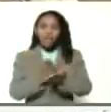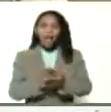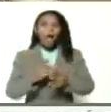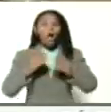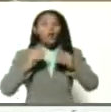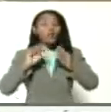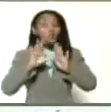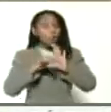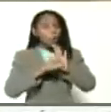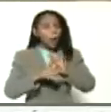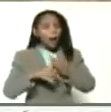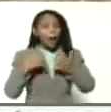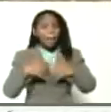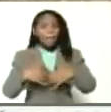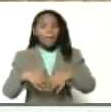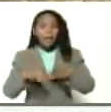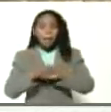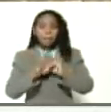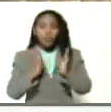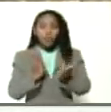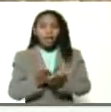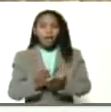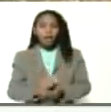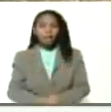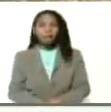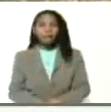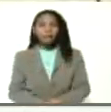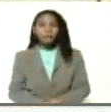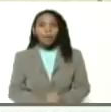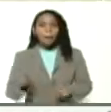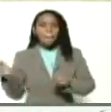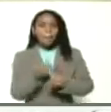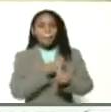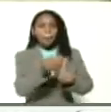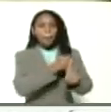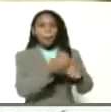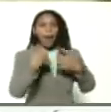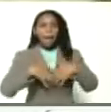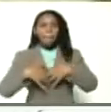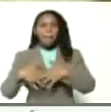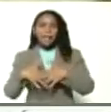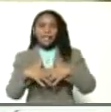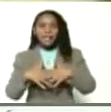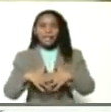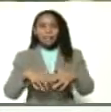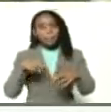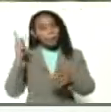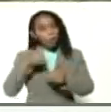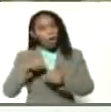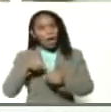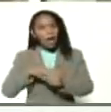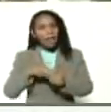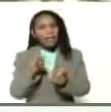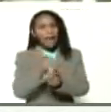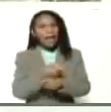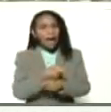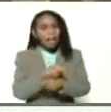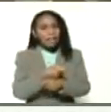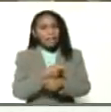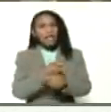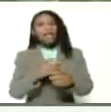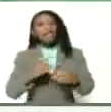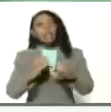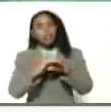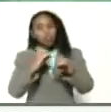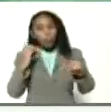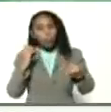robar nuestras empresas en el mundo, atacar la empresa petrolera, atacar el gasducto, atacar todo lo